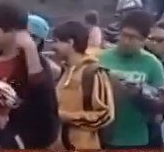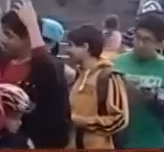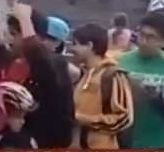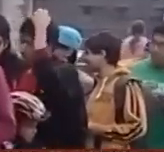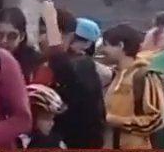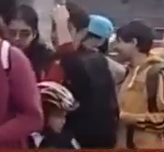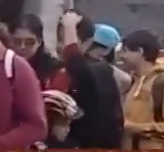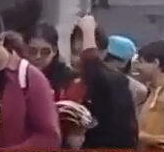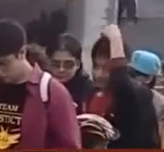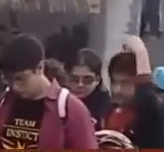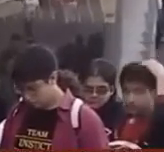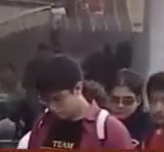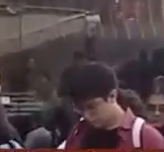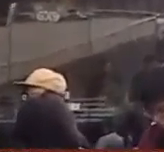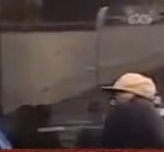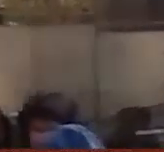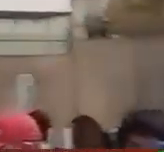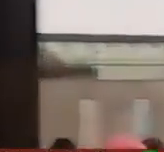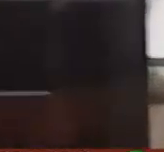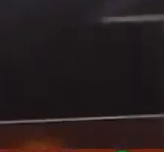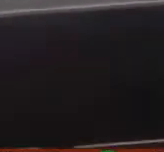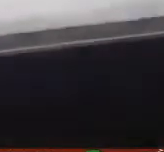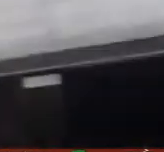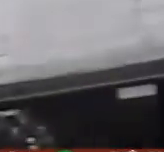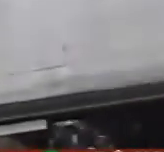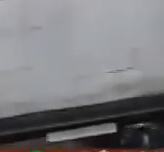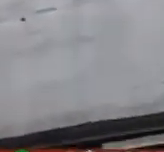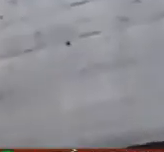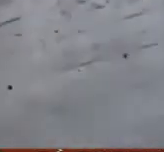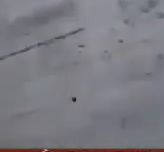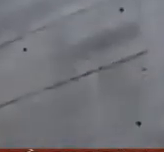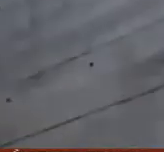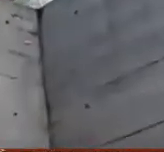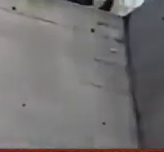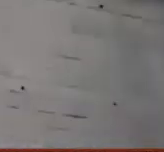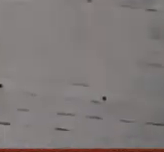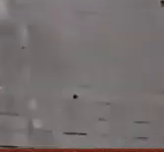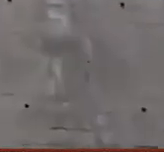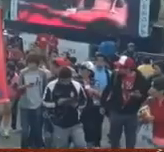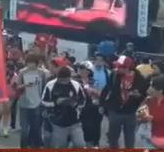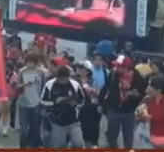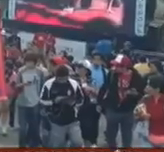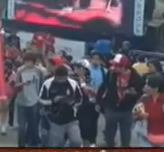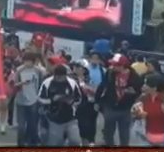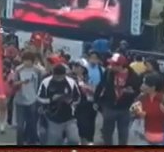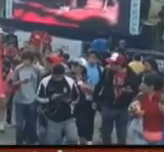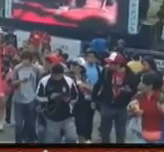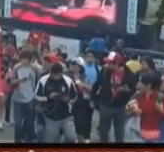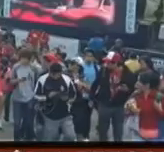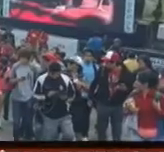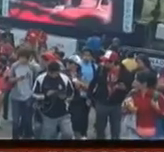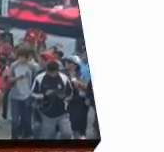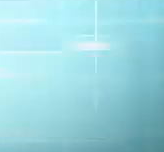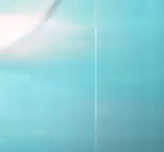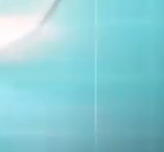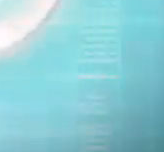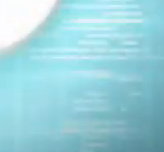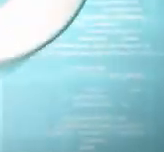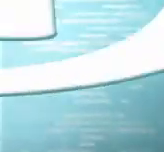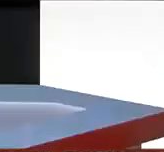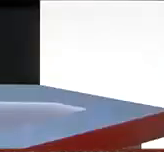que sorprendió al público. Y de esta actividad organizada por Pokémex y la Secretaría de Cultura de la Ciudad de México, se destacó el hecho de que